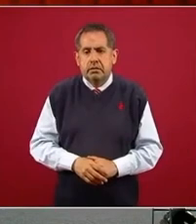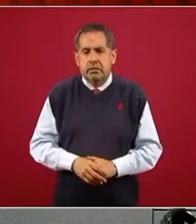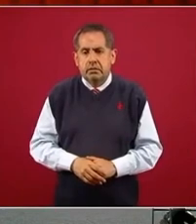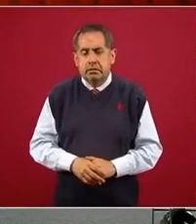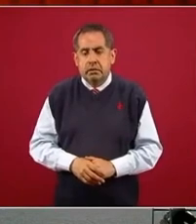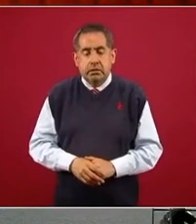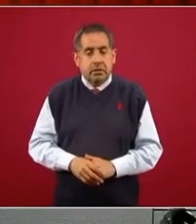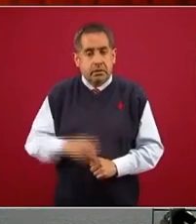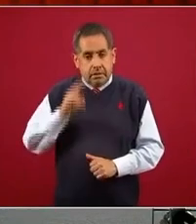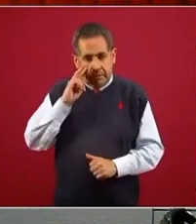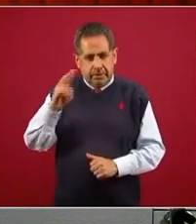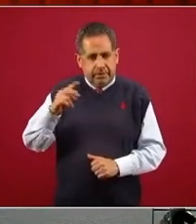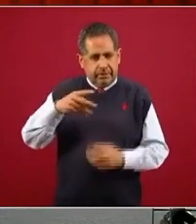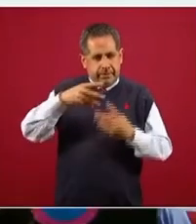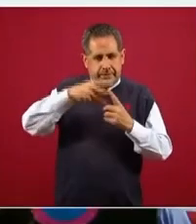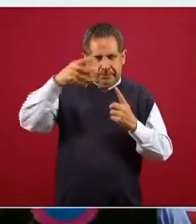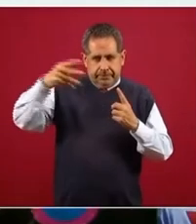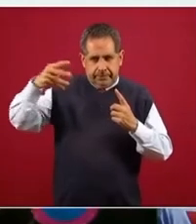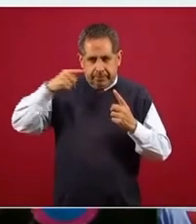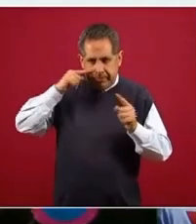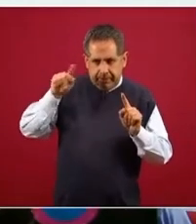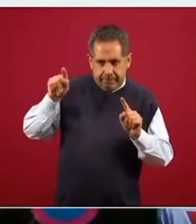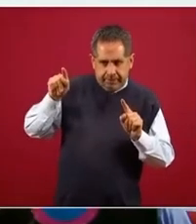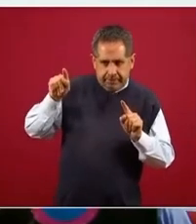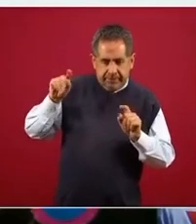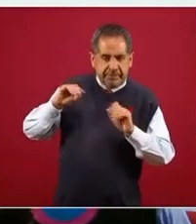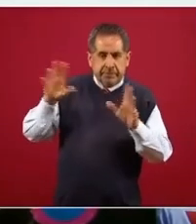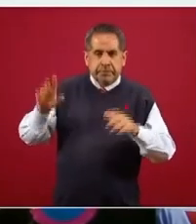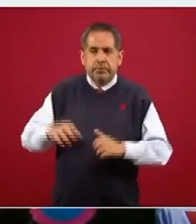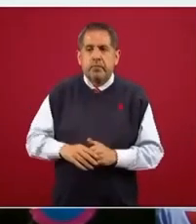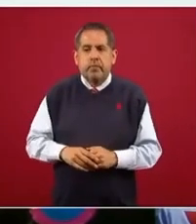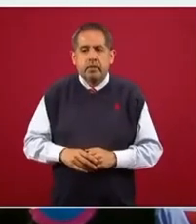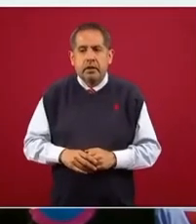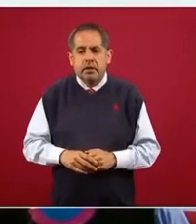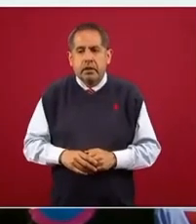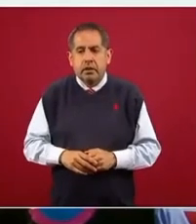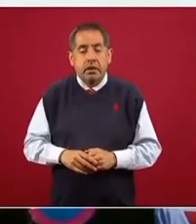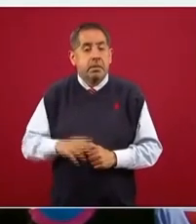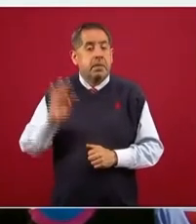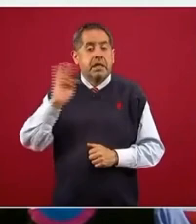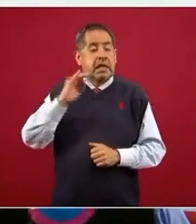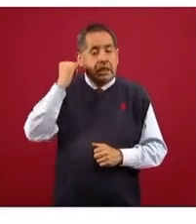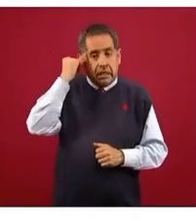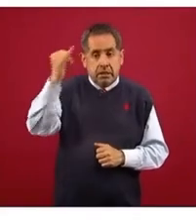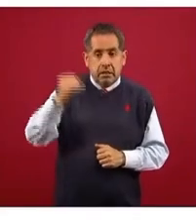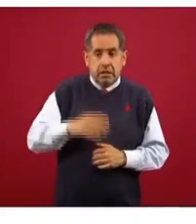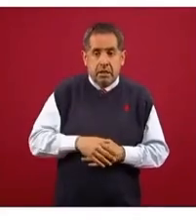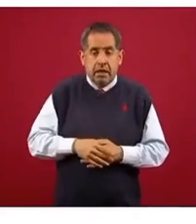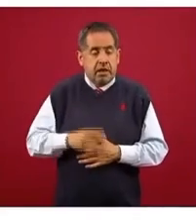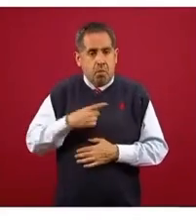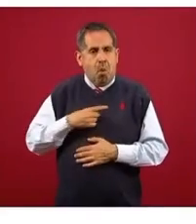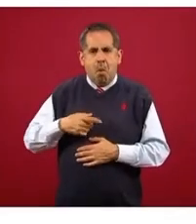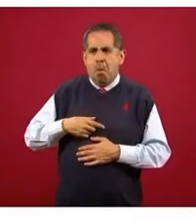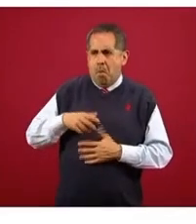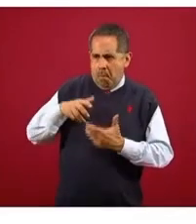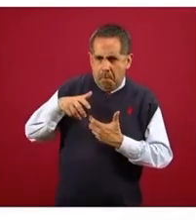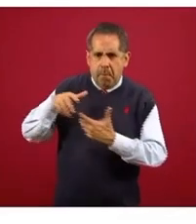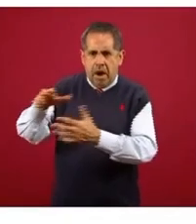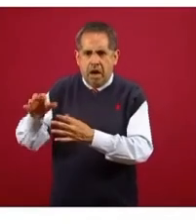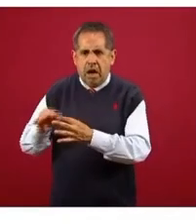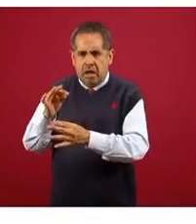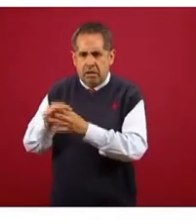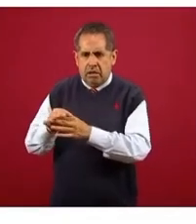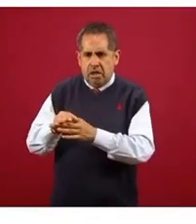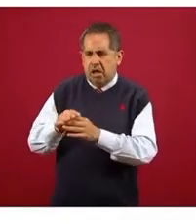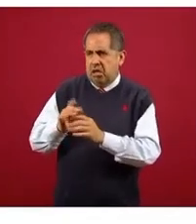Visto en una gráfica, es una manera muy sencilla de verlo. Supongan que tuvieran que pagar una cantidad constante, la